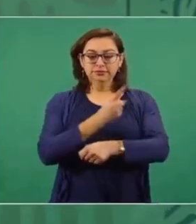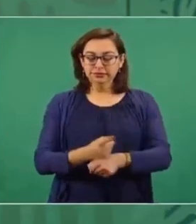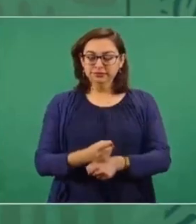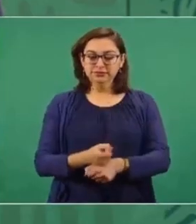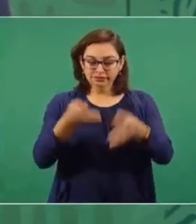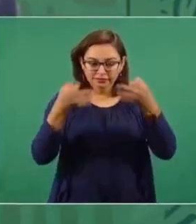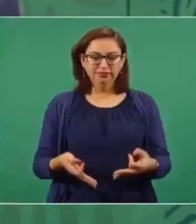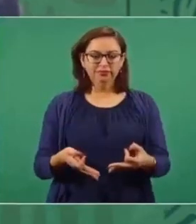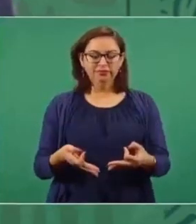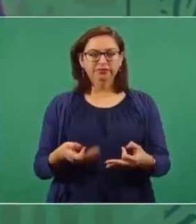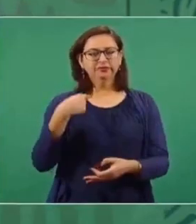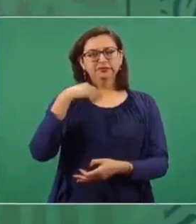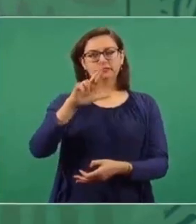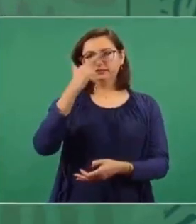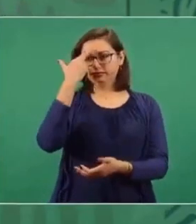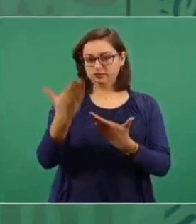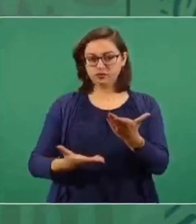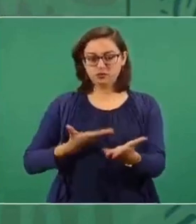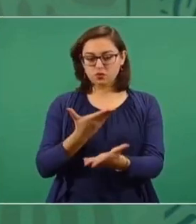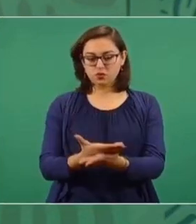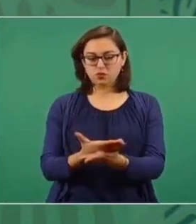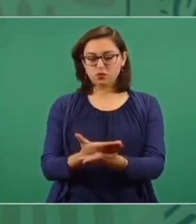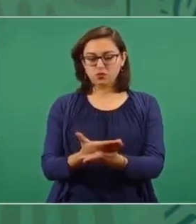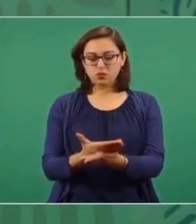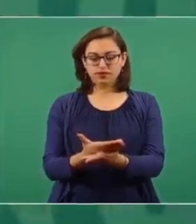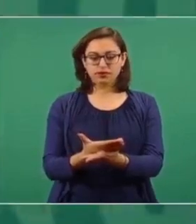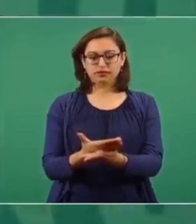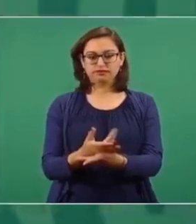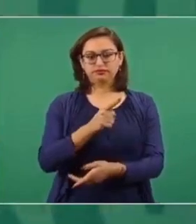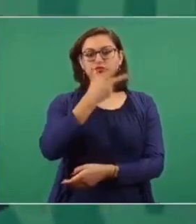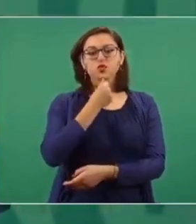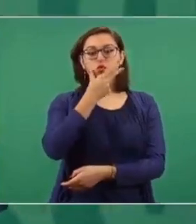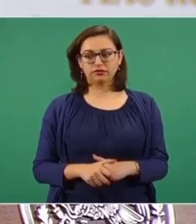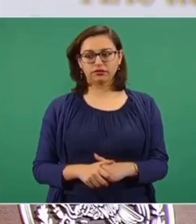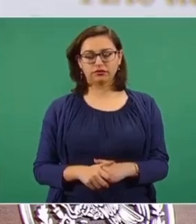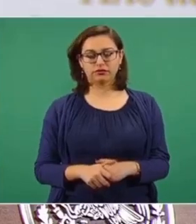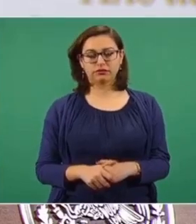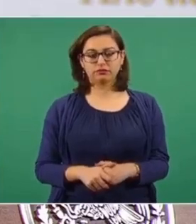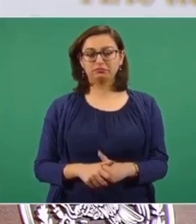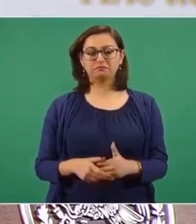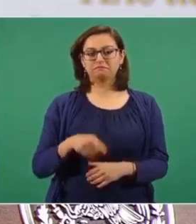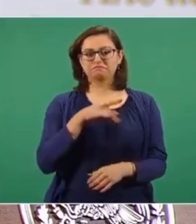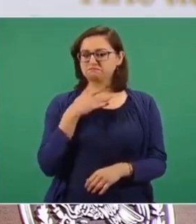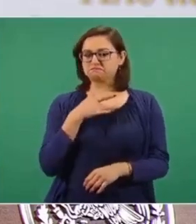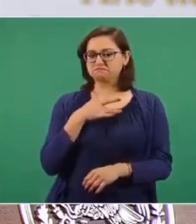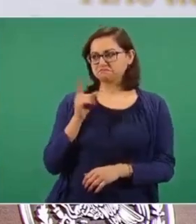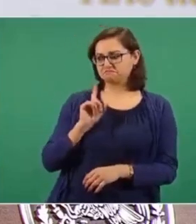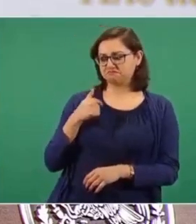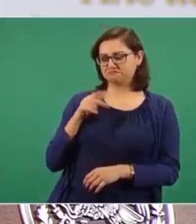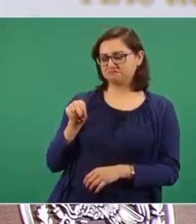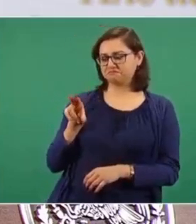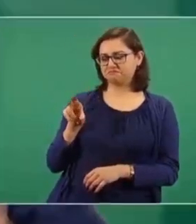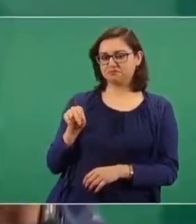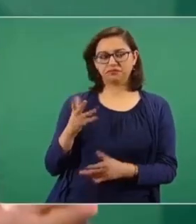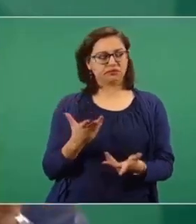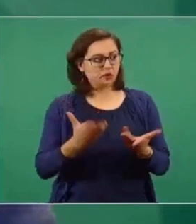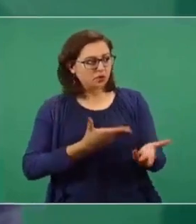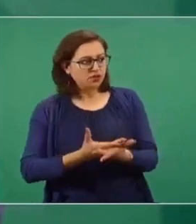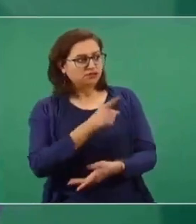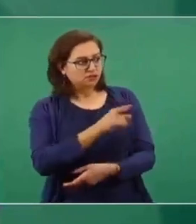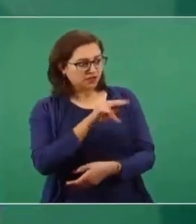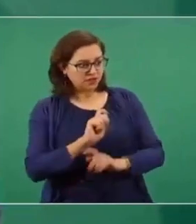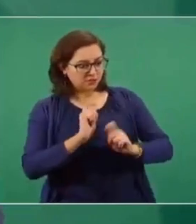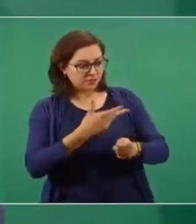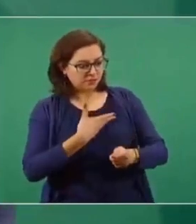acuerdo que se propuso a un abogado constitucionalista y no aceptó. Les digo, porque